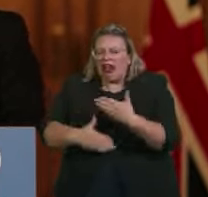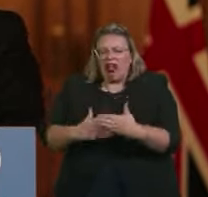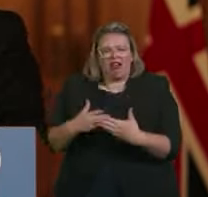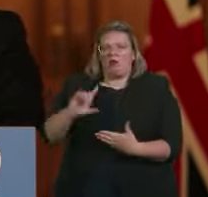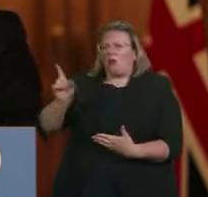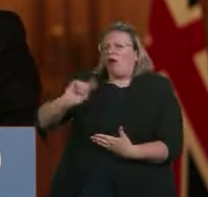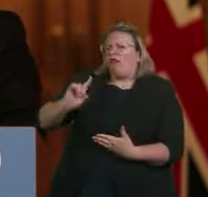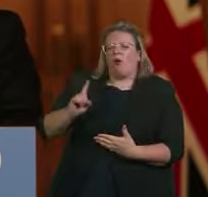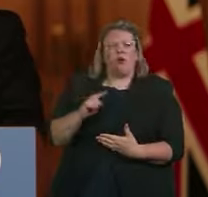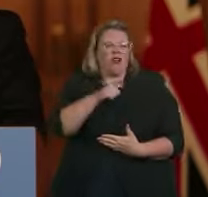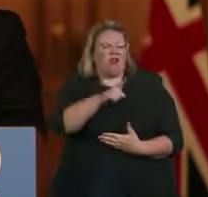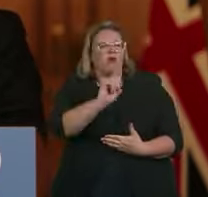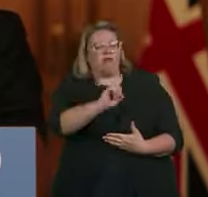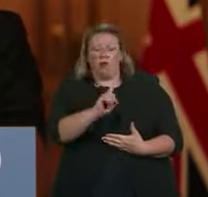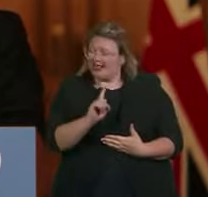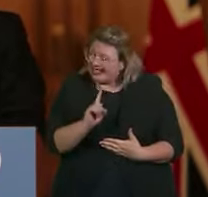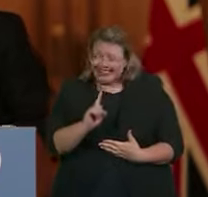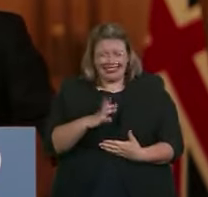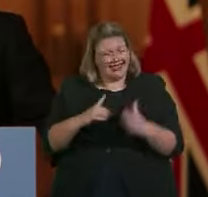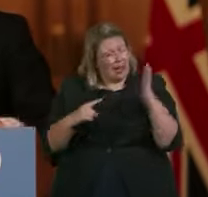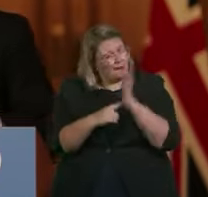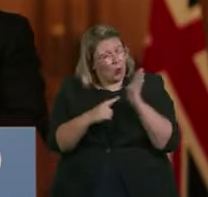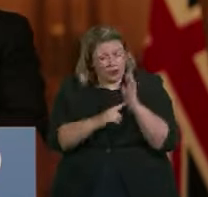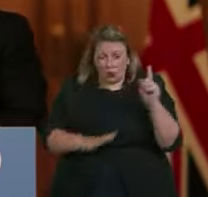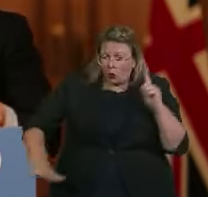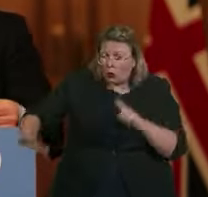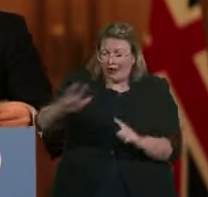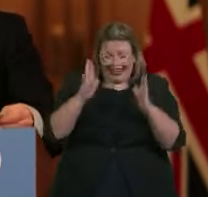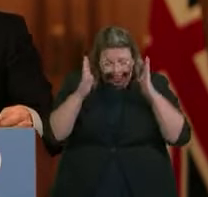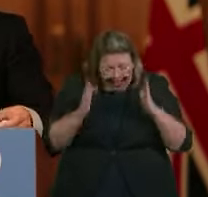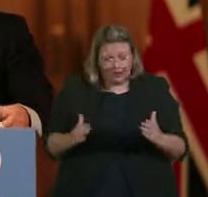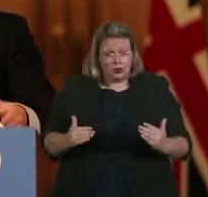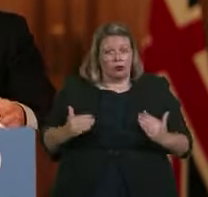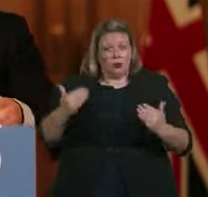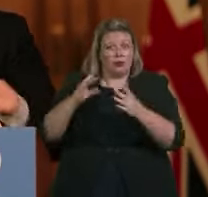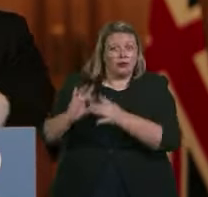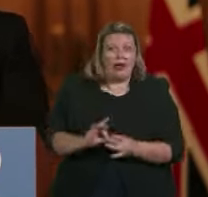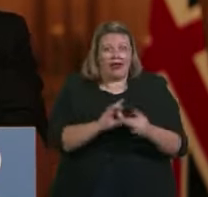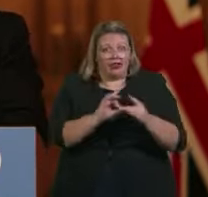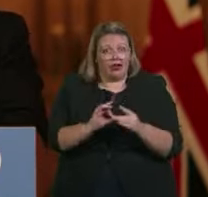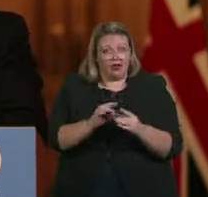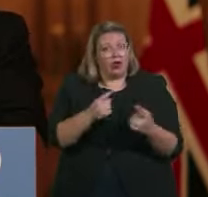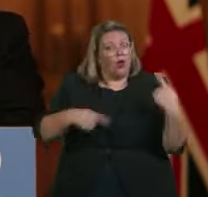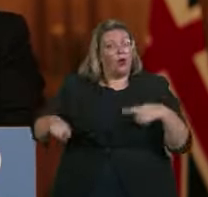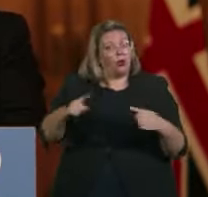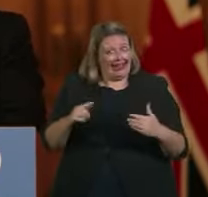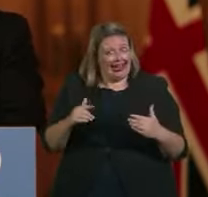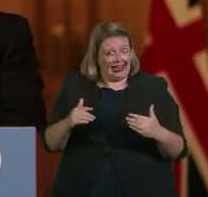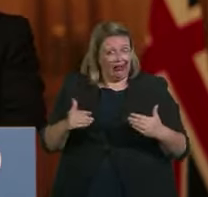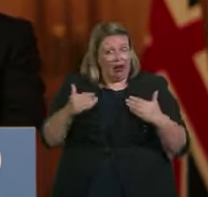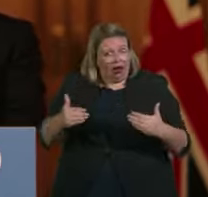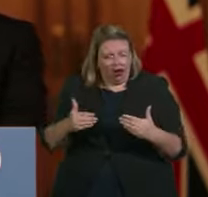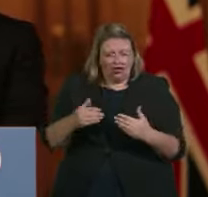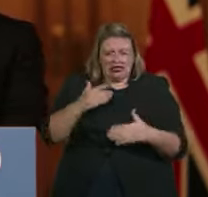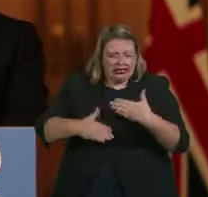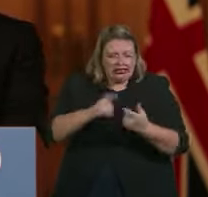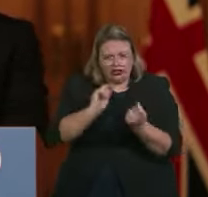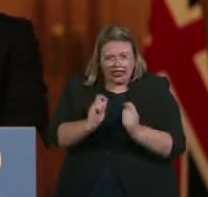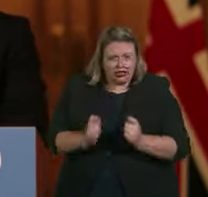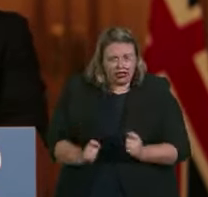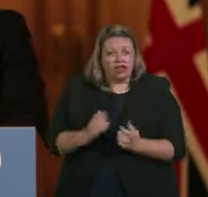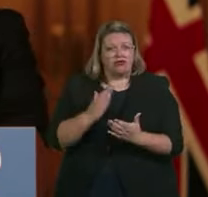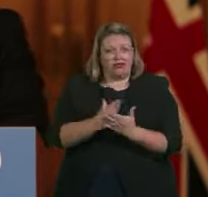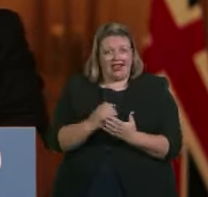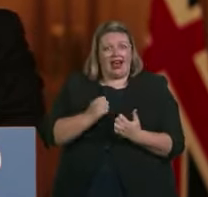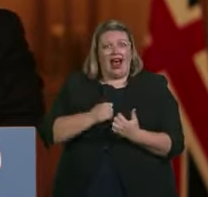todo el país ha llevado el número R muy por debajo de su tasa natural de aproximadamente tres. Como resultado,